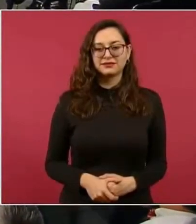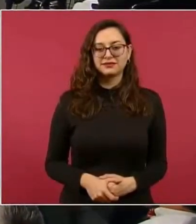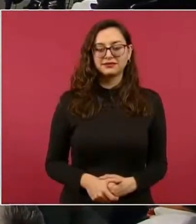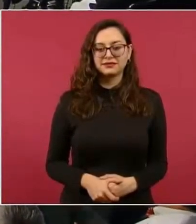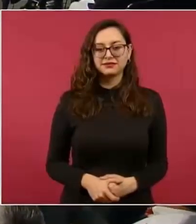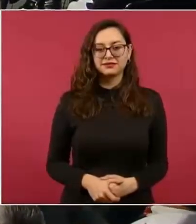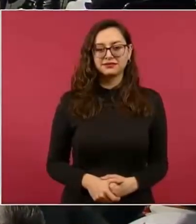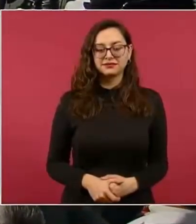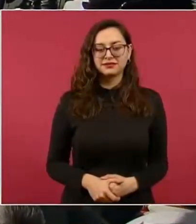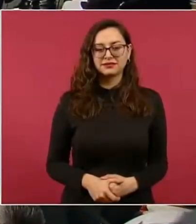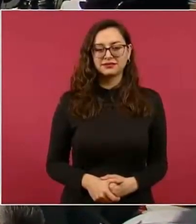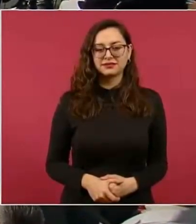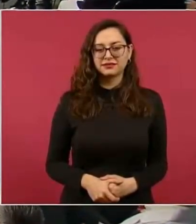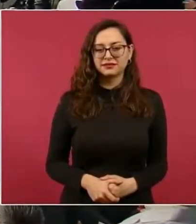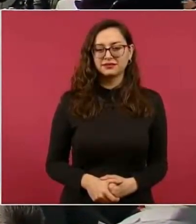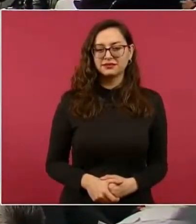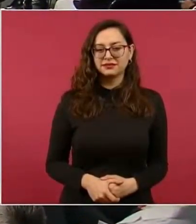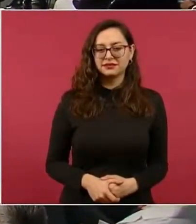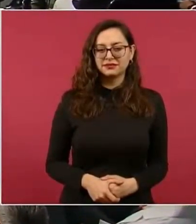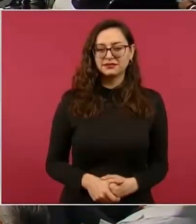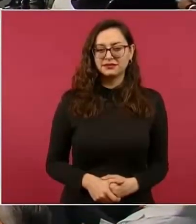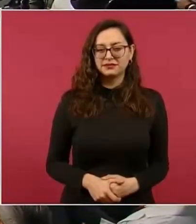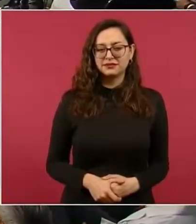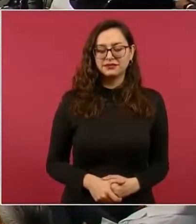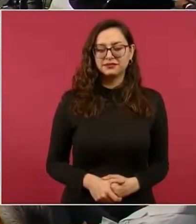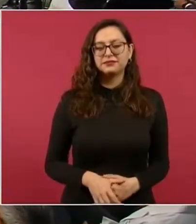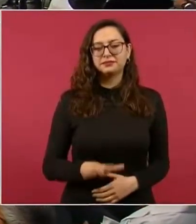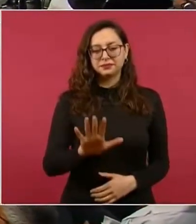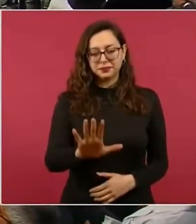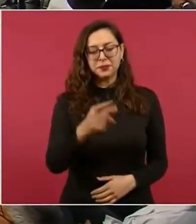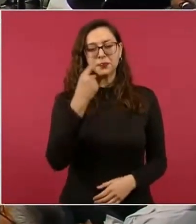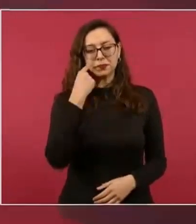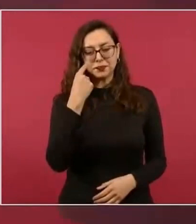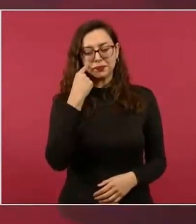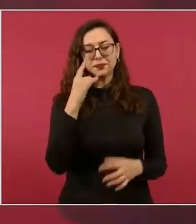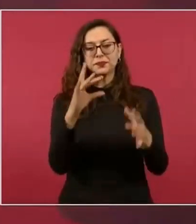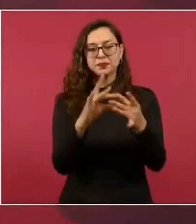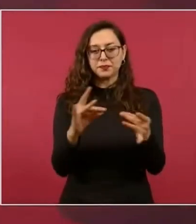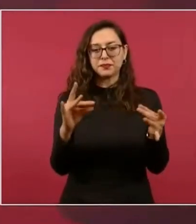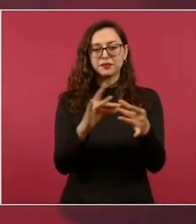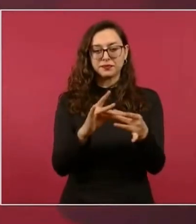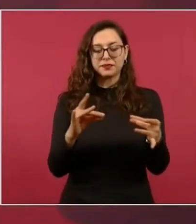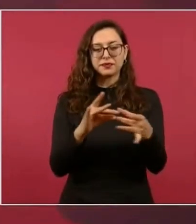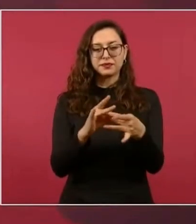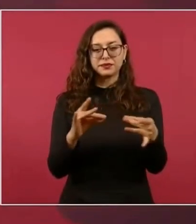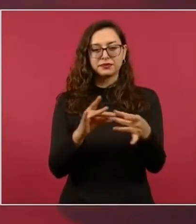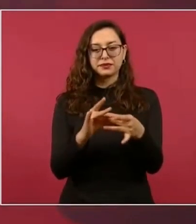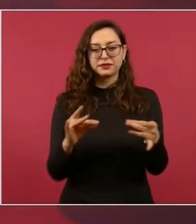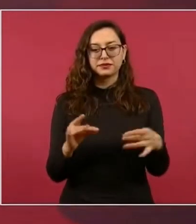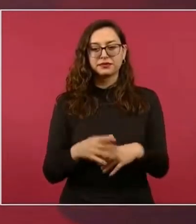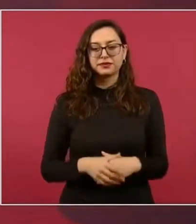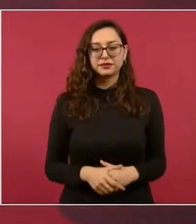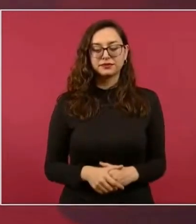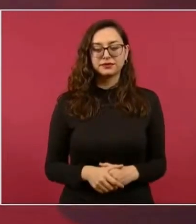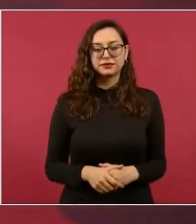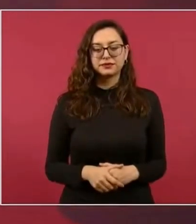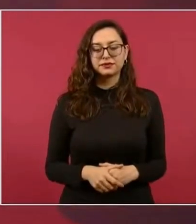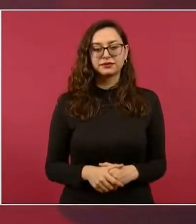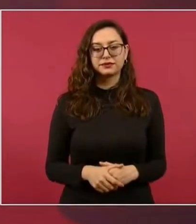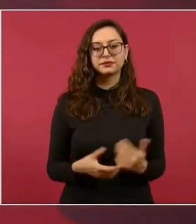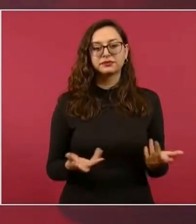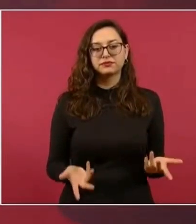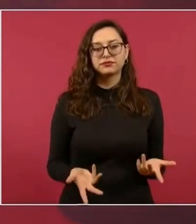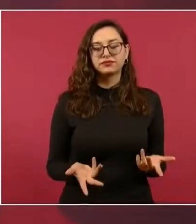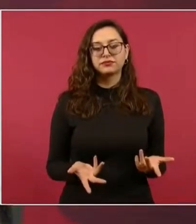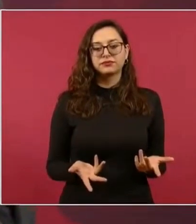convencimiento, ya saben ustedes que aplicamos la máxima